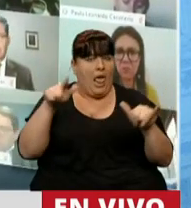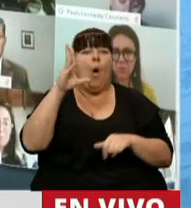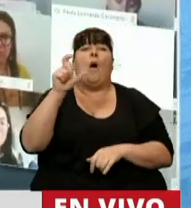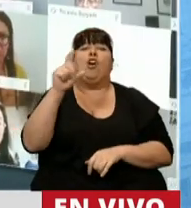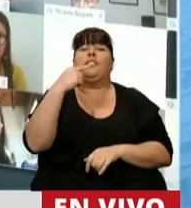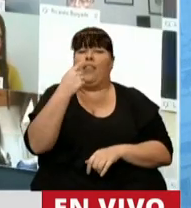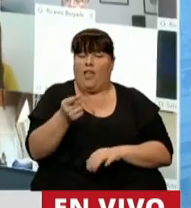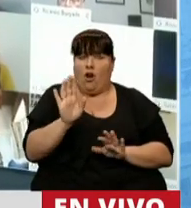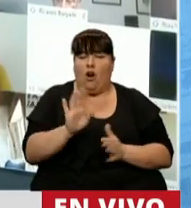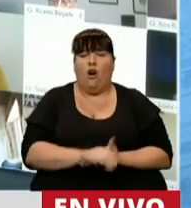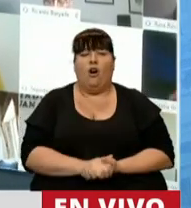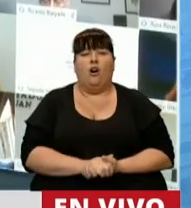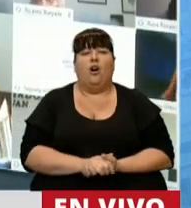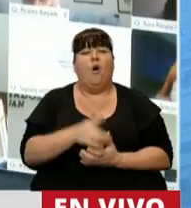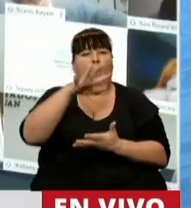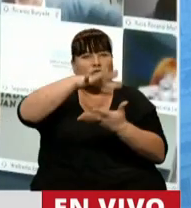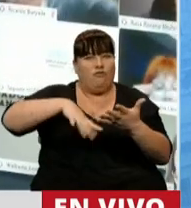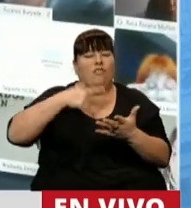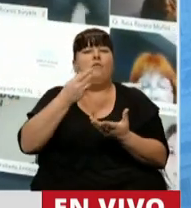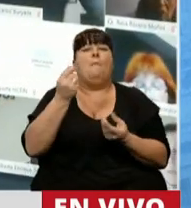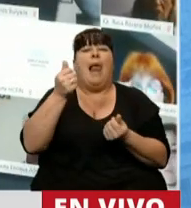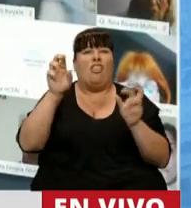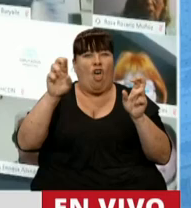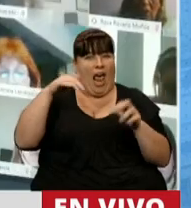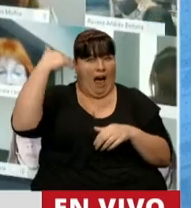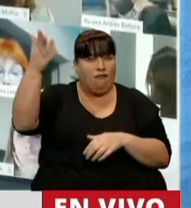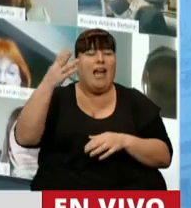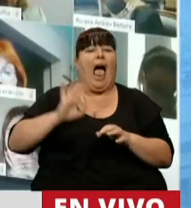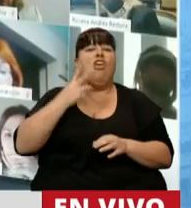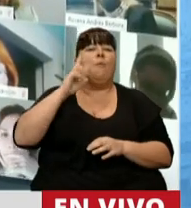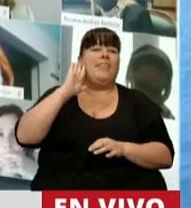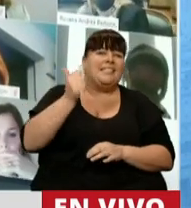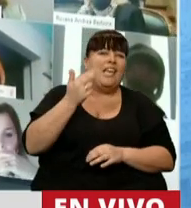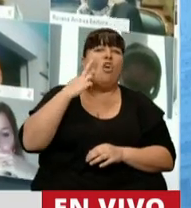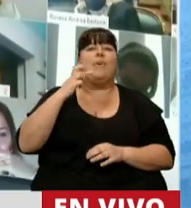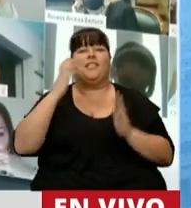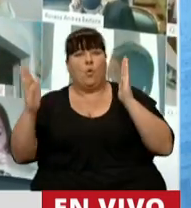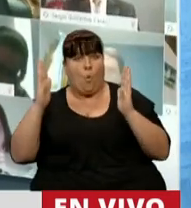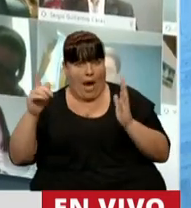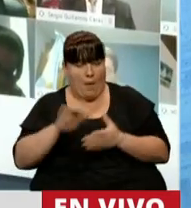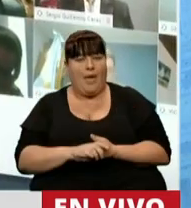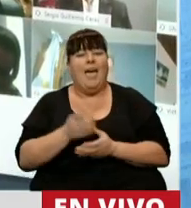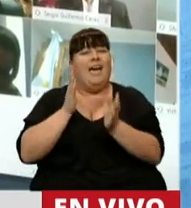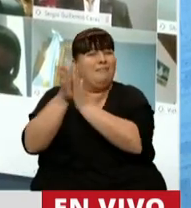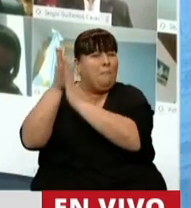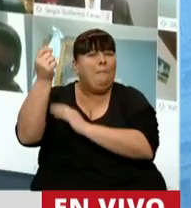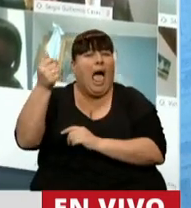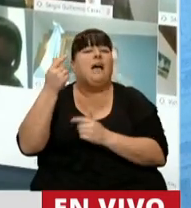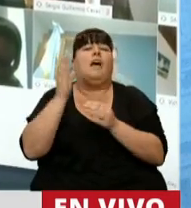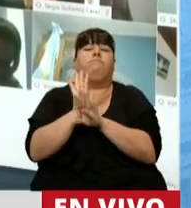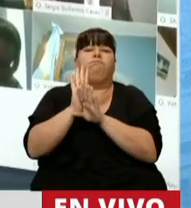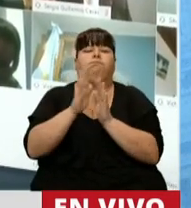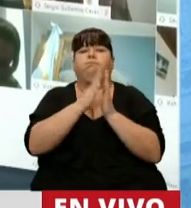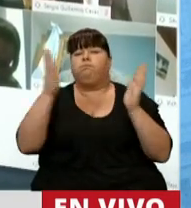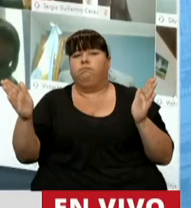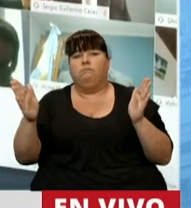el Banco Central, en su informe Formación de Activos Externos 2016-2019. La fuga de capitales presenta